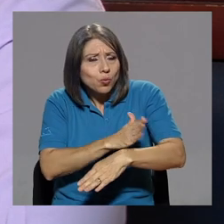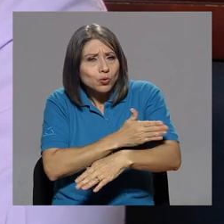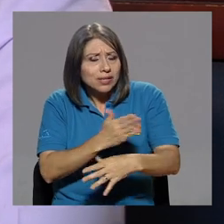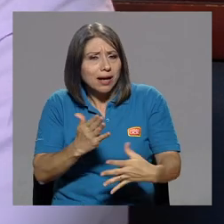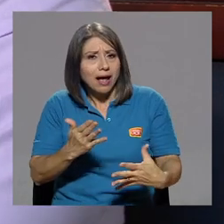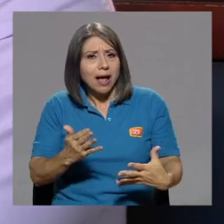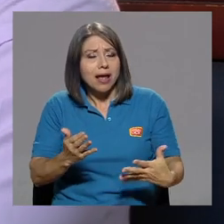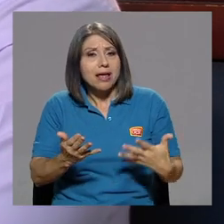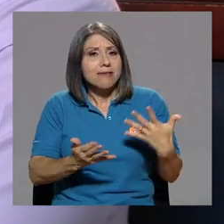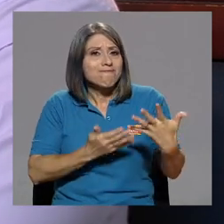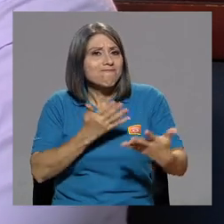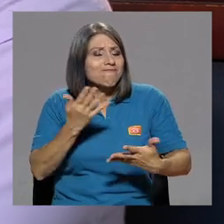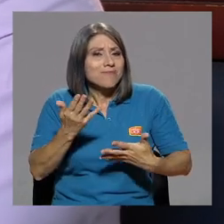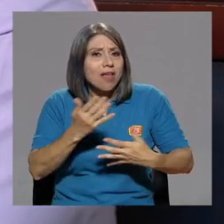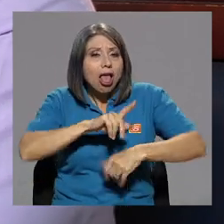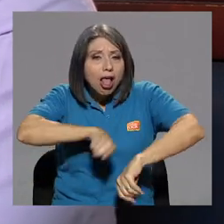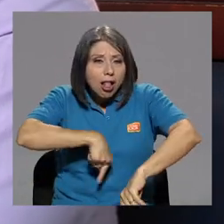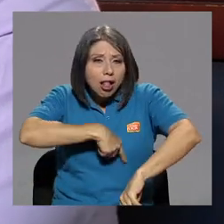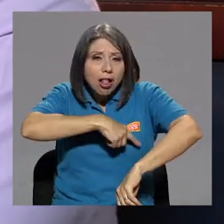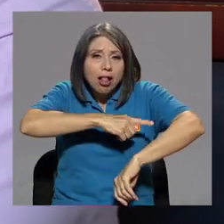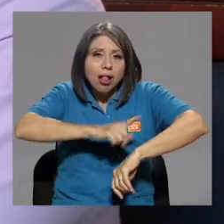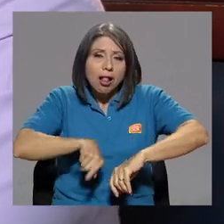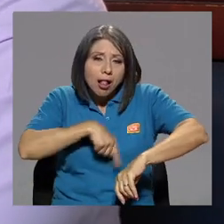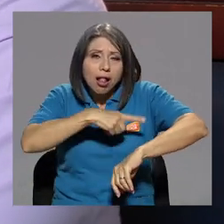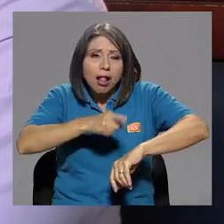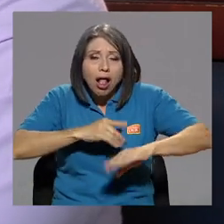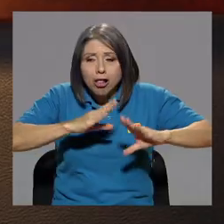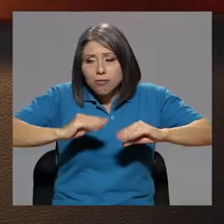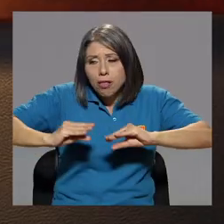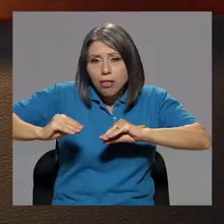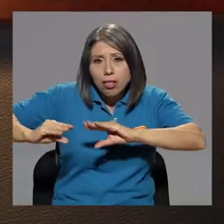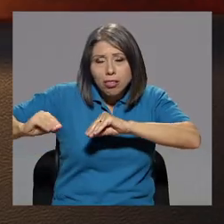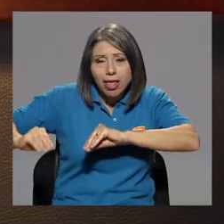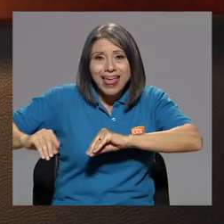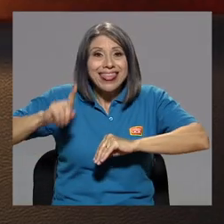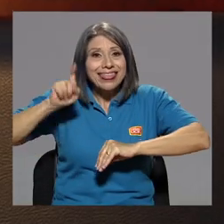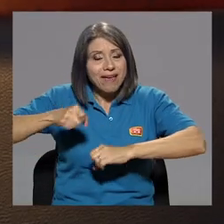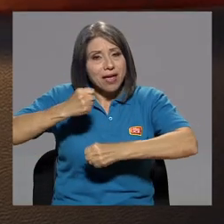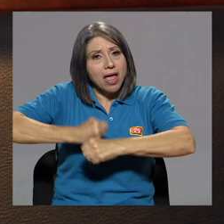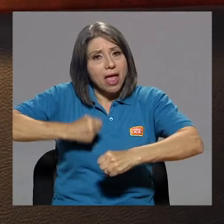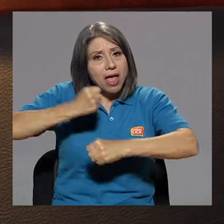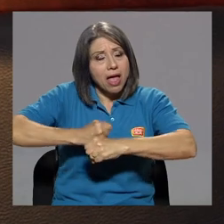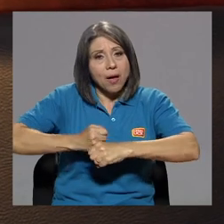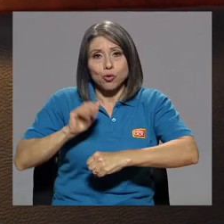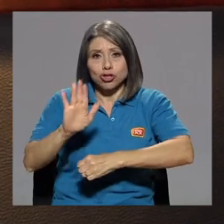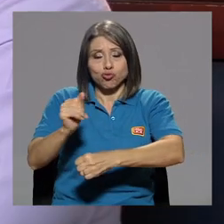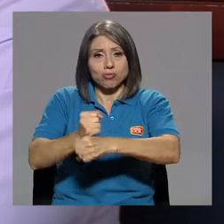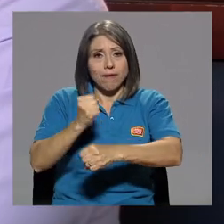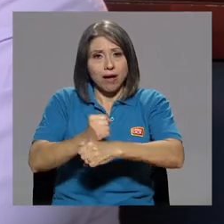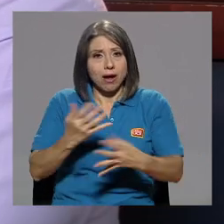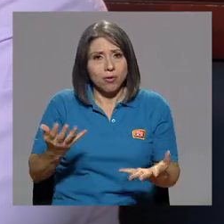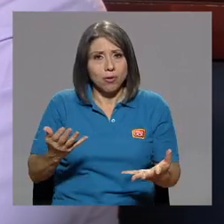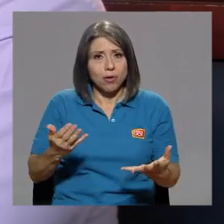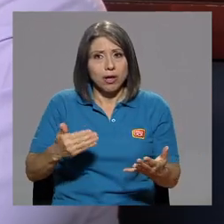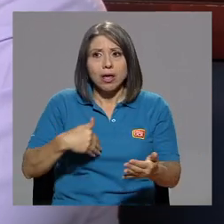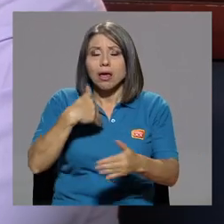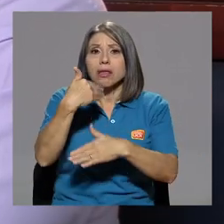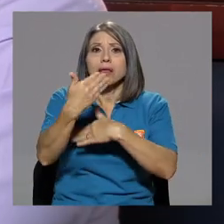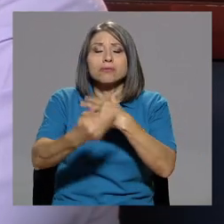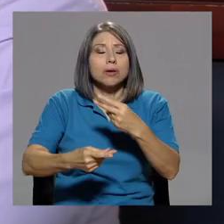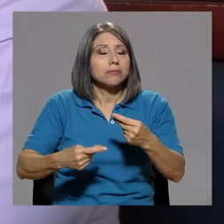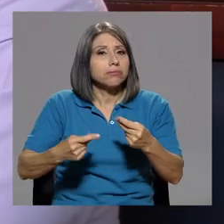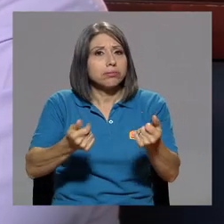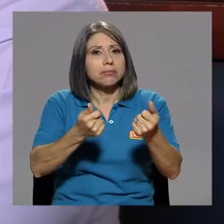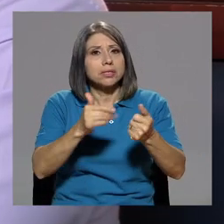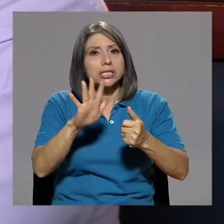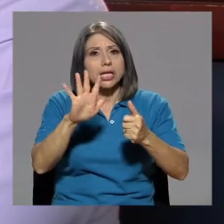como dice usted, todas esas horas nocturnas tiene que dedicarlas para su trabajo, porque es su trabajo. Y luego de repente a las cinco